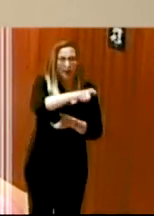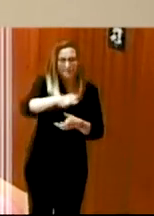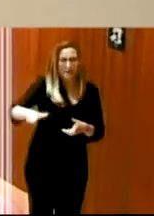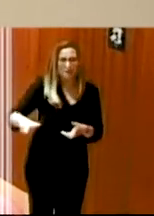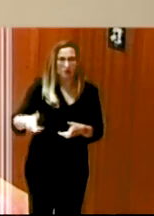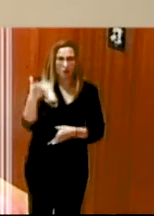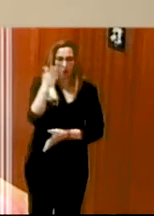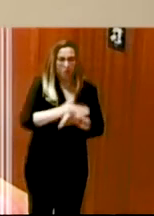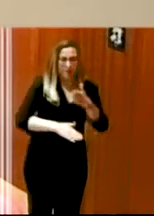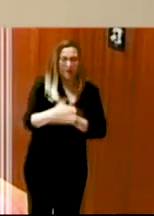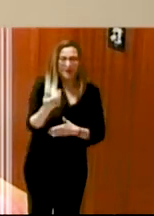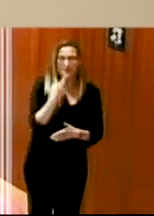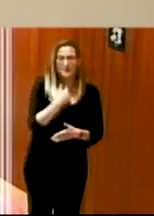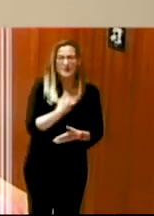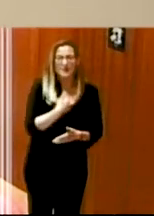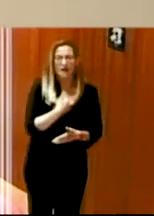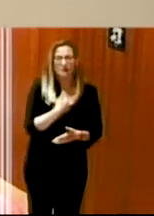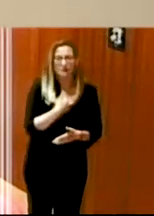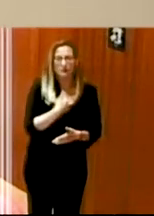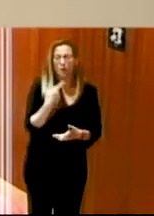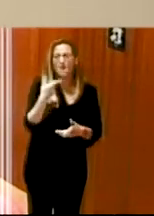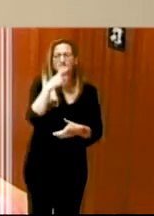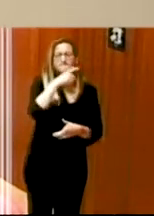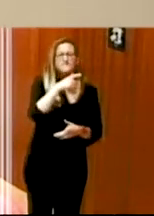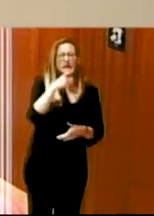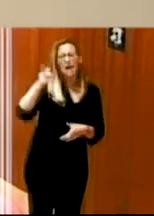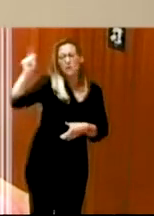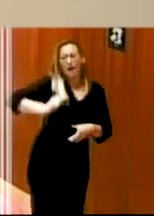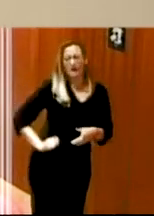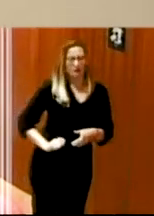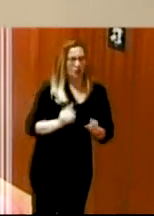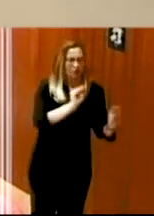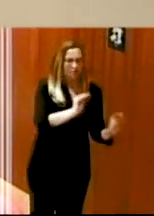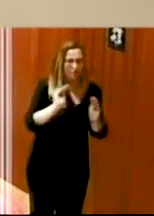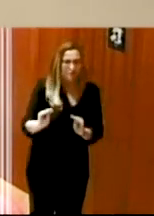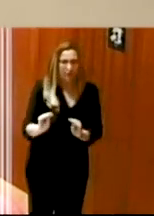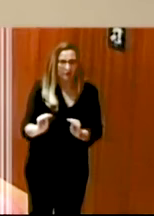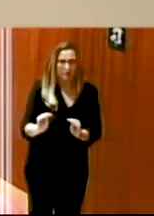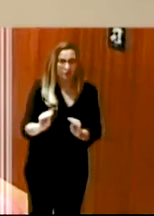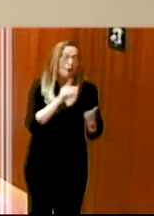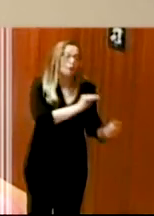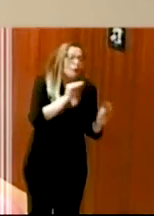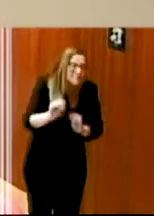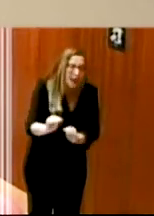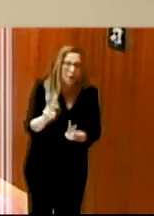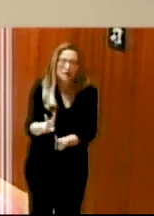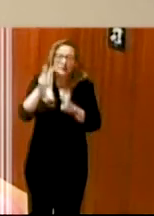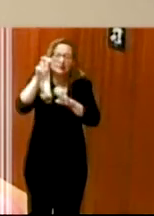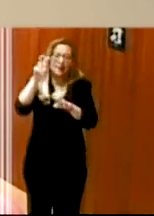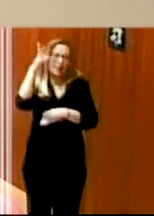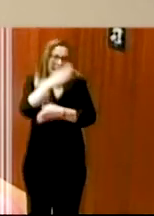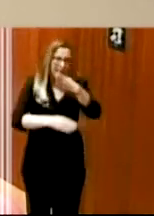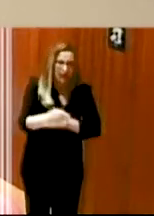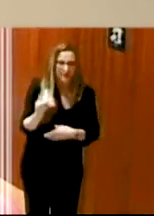discapacidad hablaban de que hubiera un personal formado por si en un momento formado en discapacidad en inclusión en diversidad